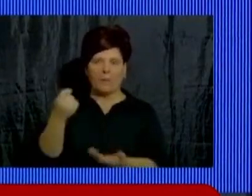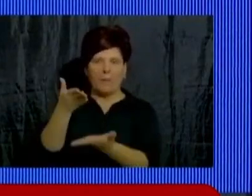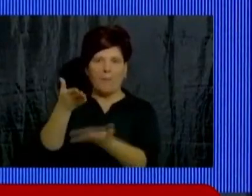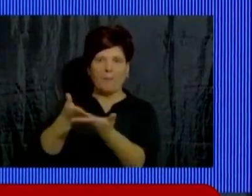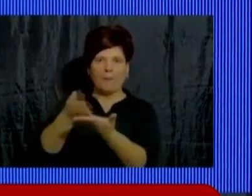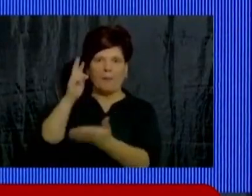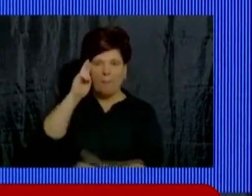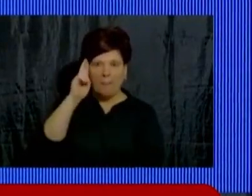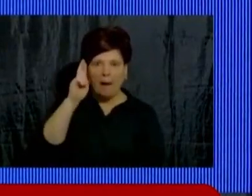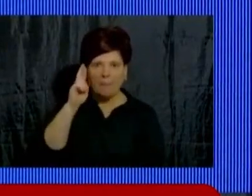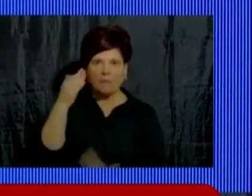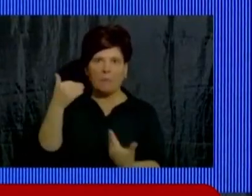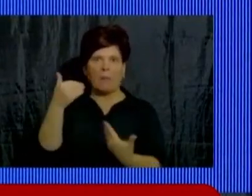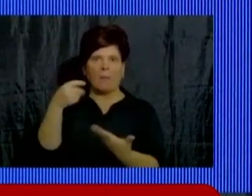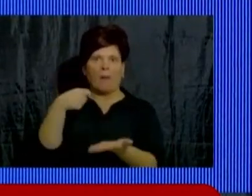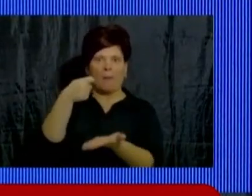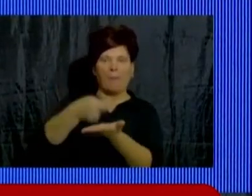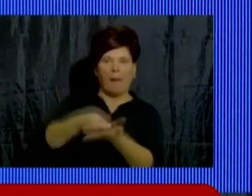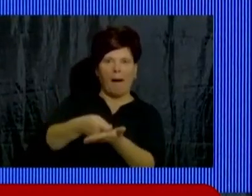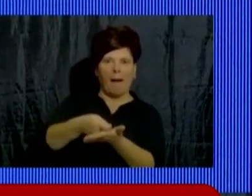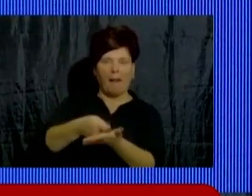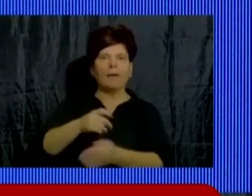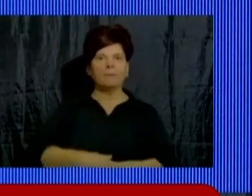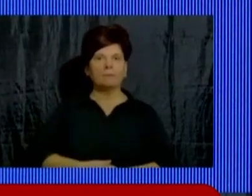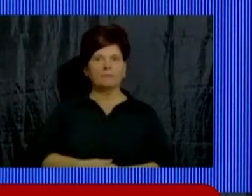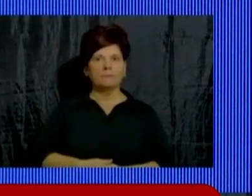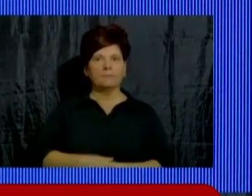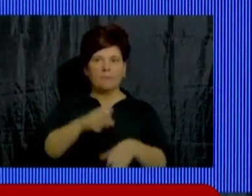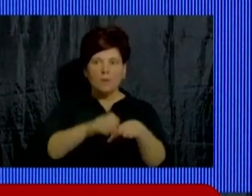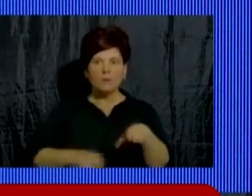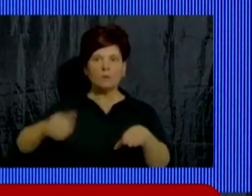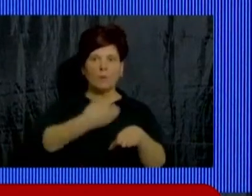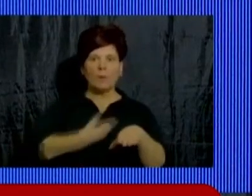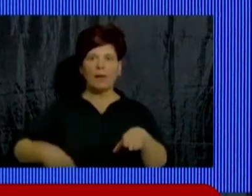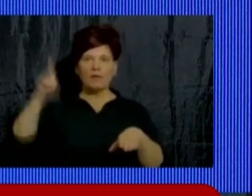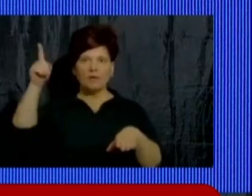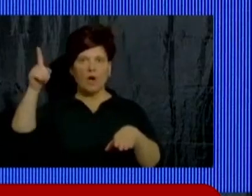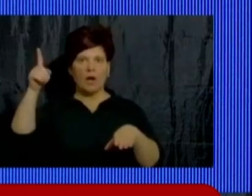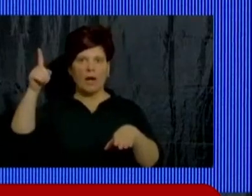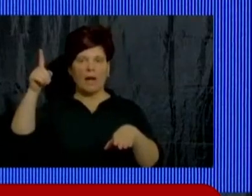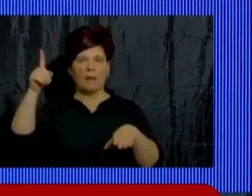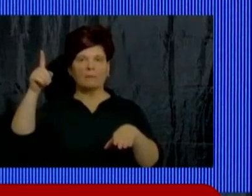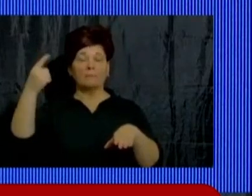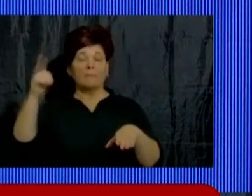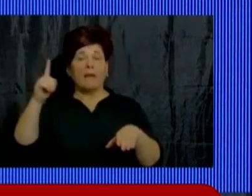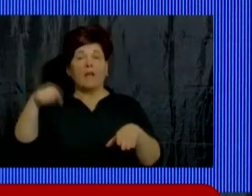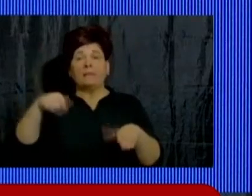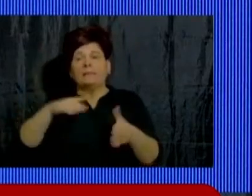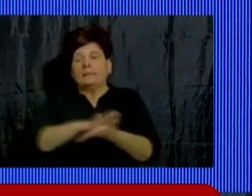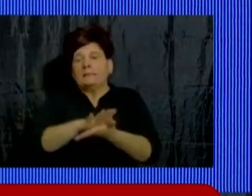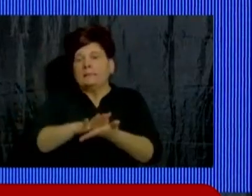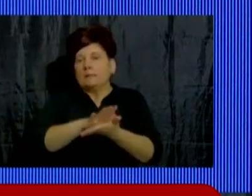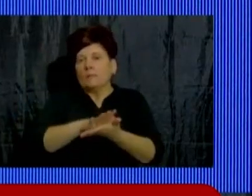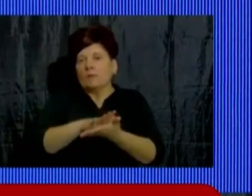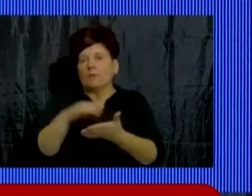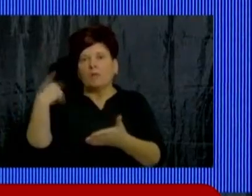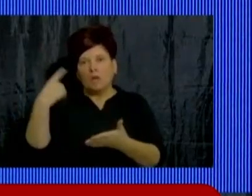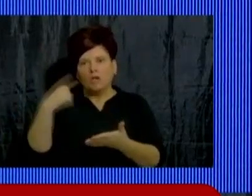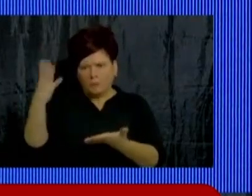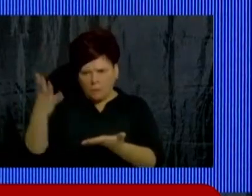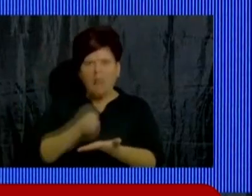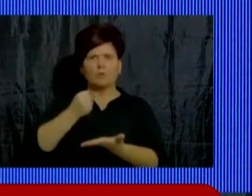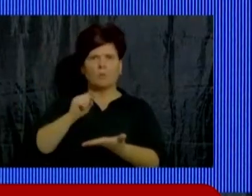una deuda externa porque en ningún Estado subnacional de la Argentina ocurre esta situación. Pero nos toca y nos estamos haciendo cargo.